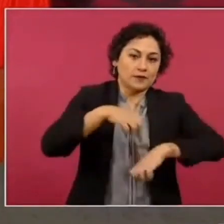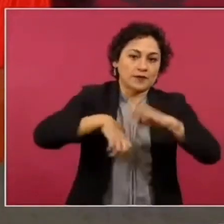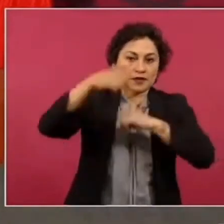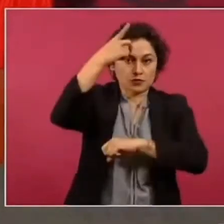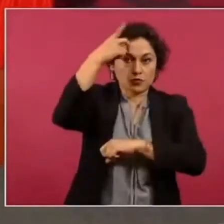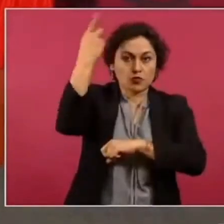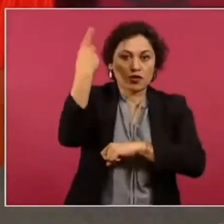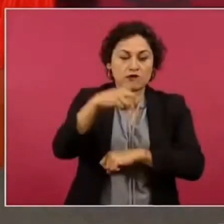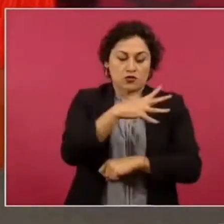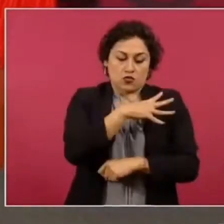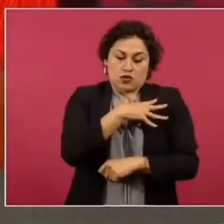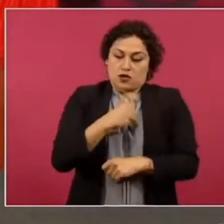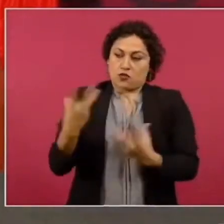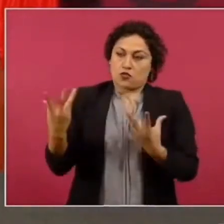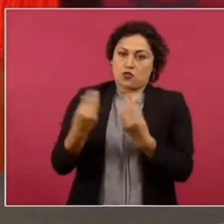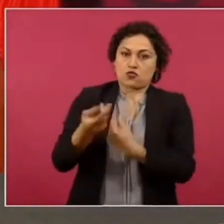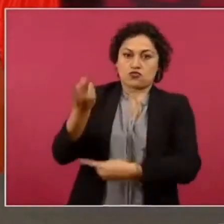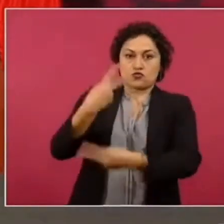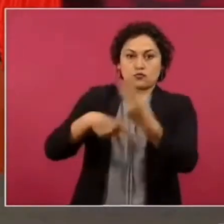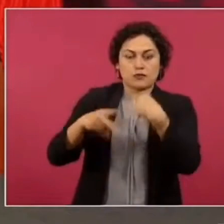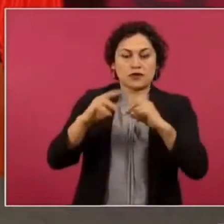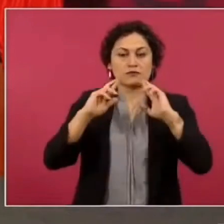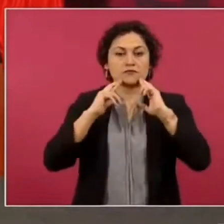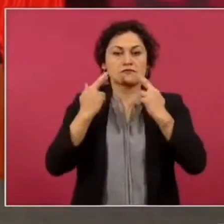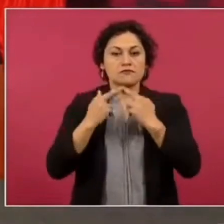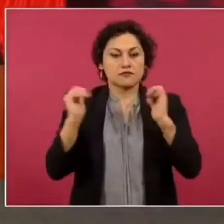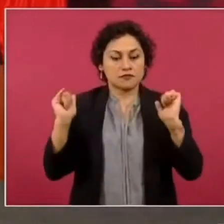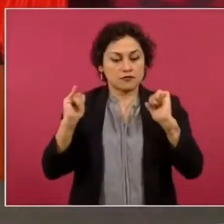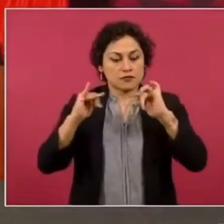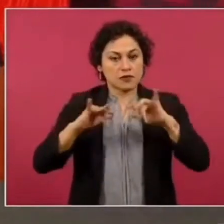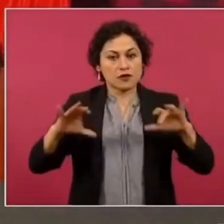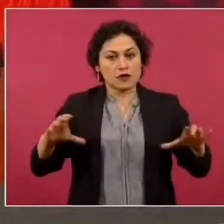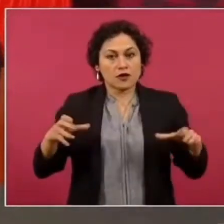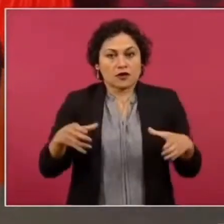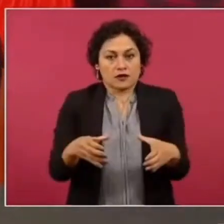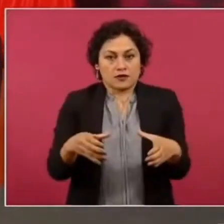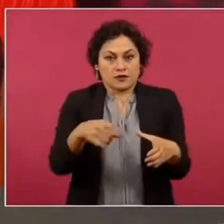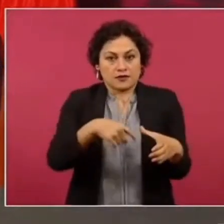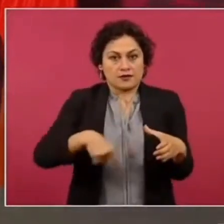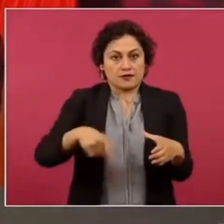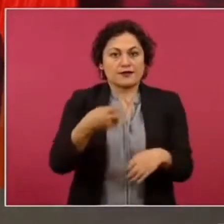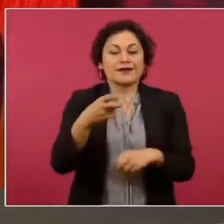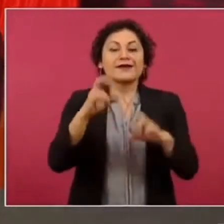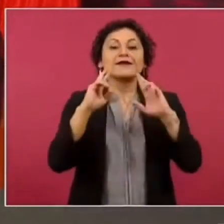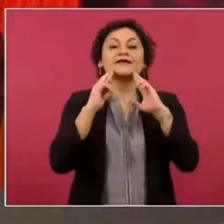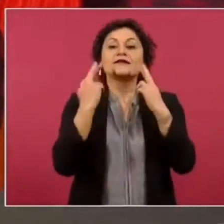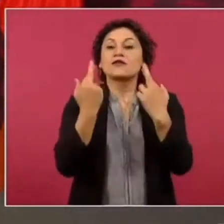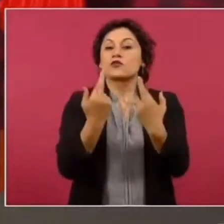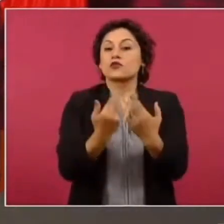se reúnen esta iniciativa la